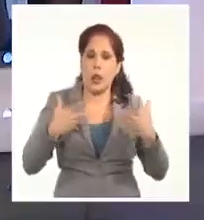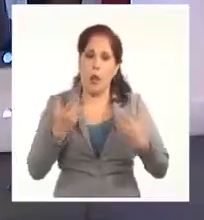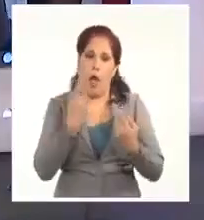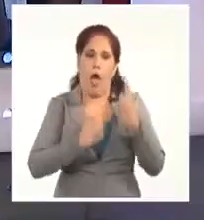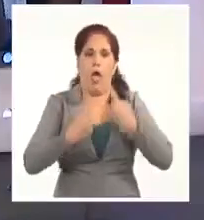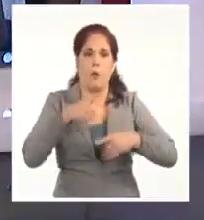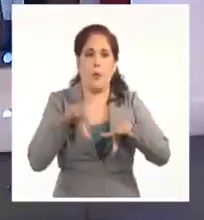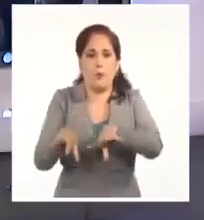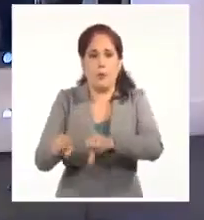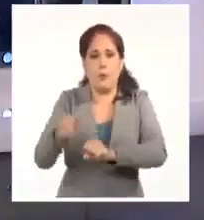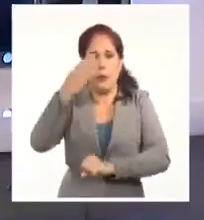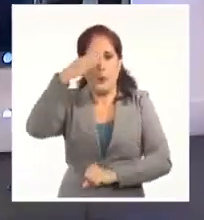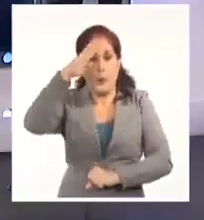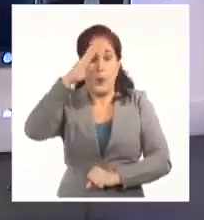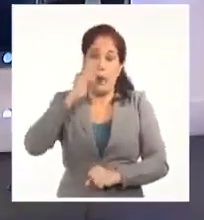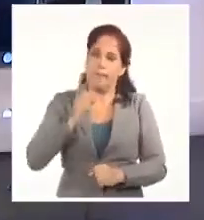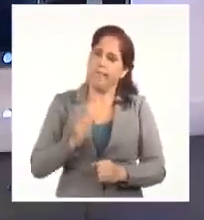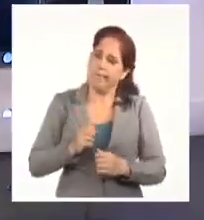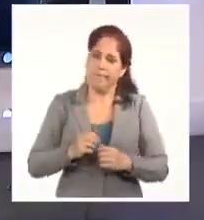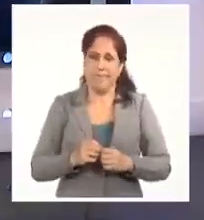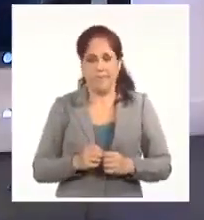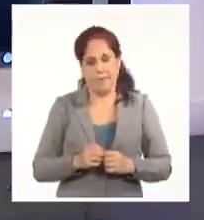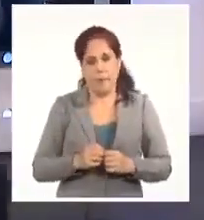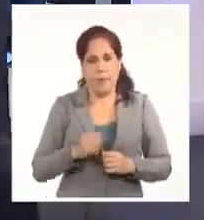por acabar con nuestra revolución.